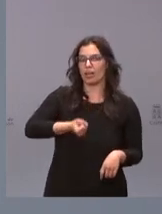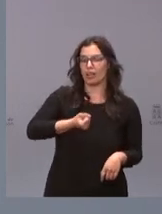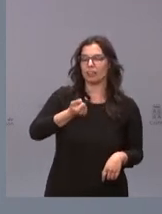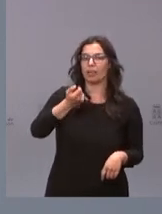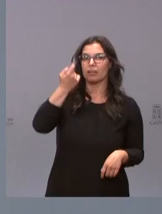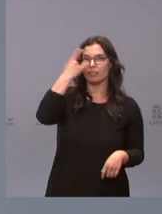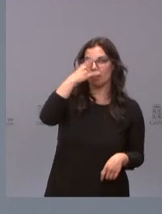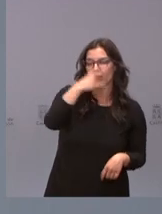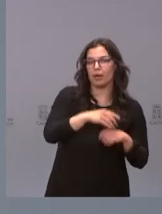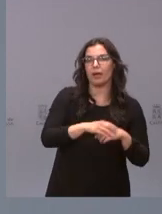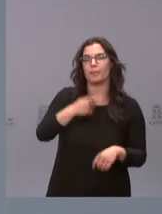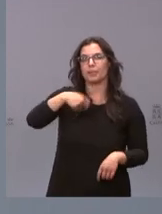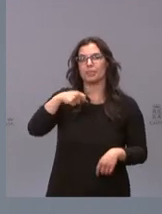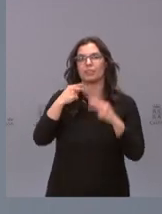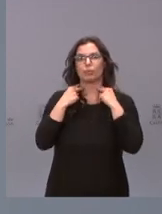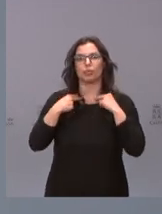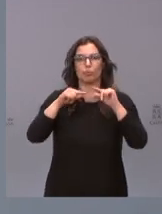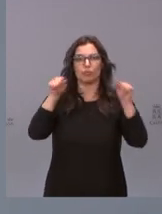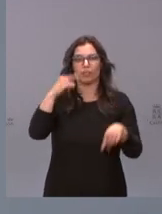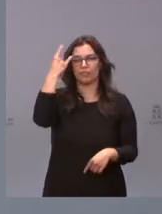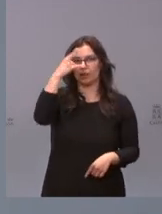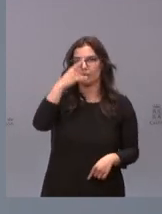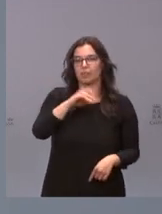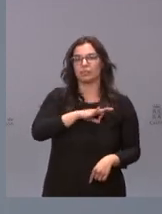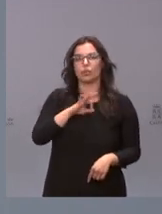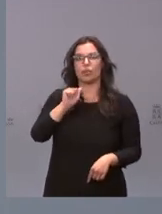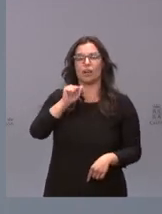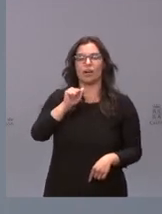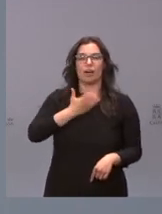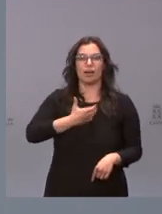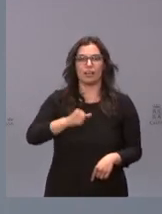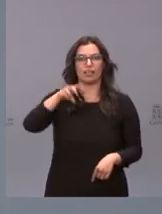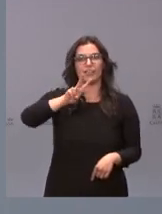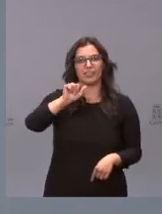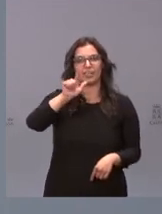Diputación Provincial de Salamanca, señor alcalde de Villamayor, consejero,